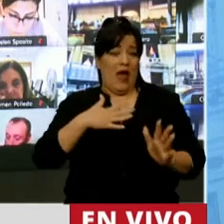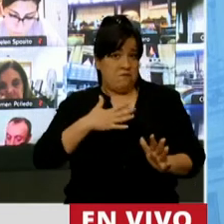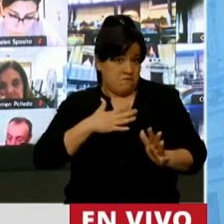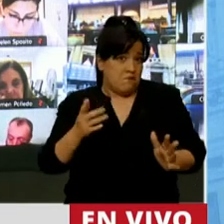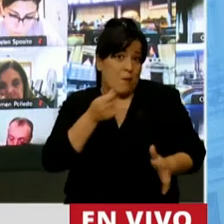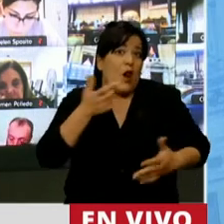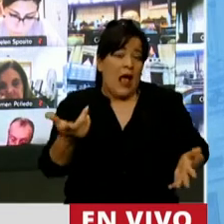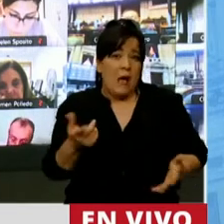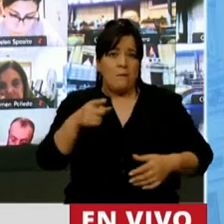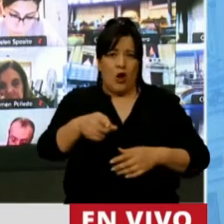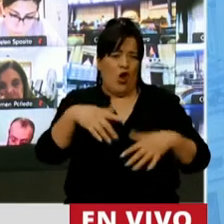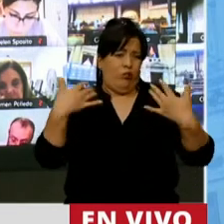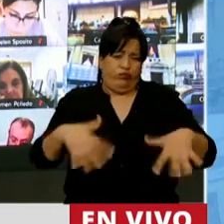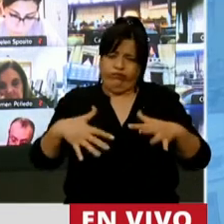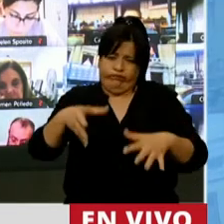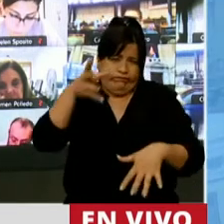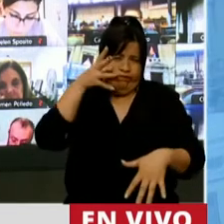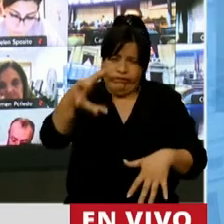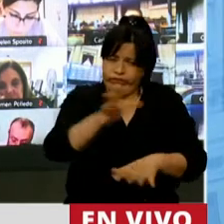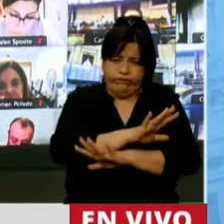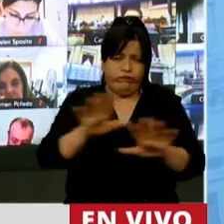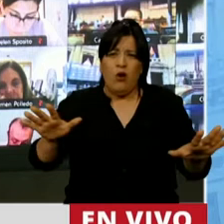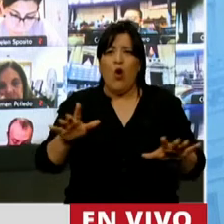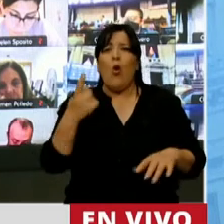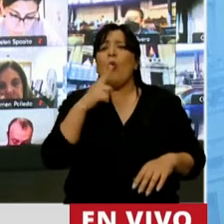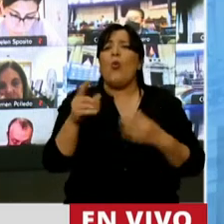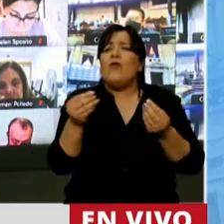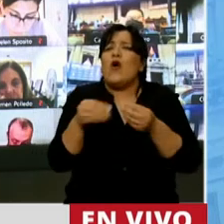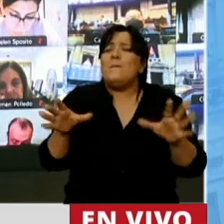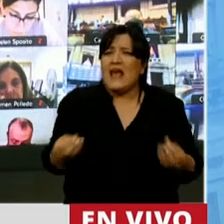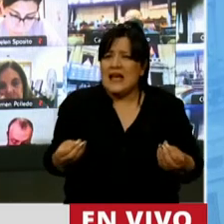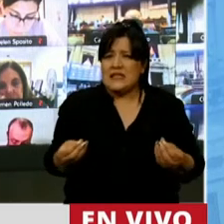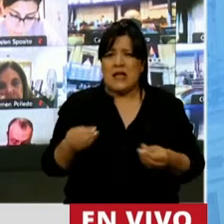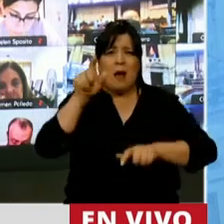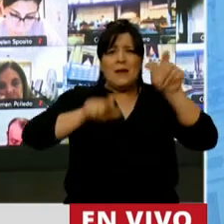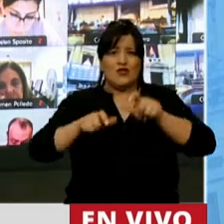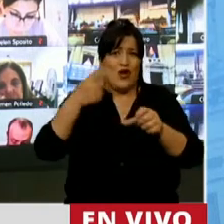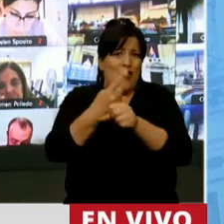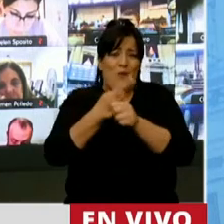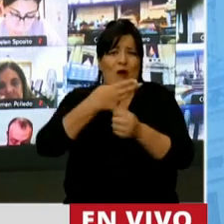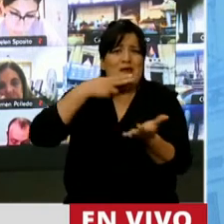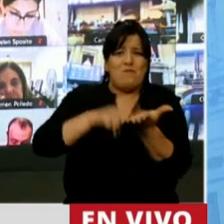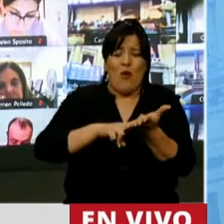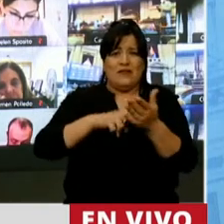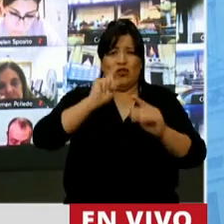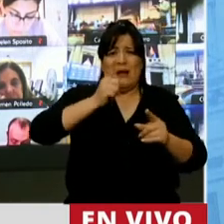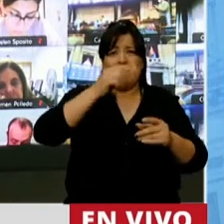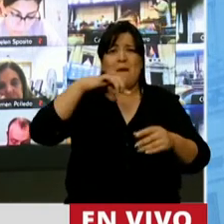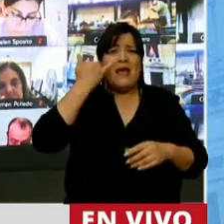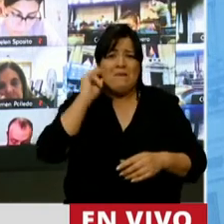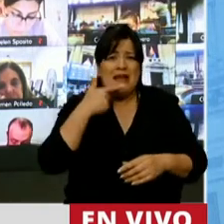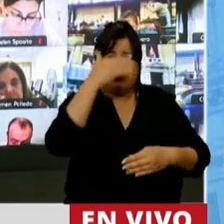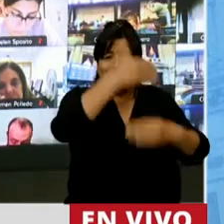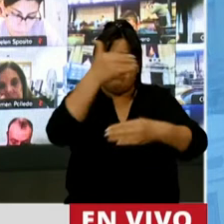cayó los despachos de cemento, empezaron cuando la gente no podía pagar las tarifas y cerraban las pymes y caía el